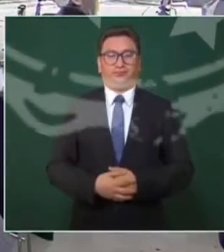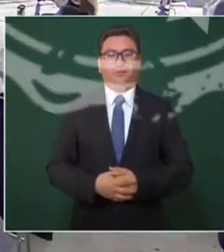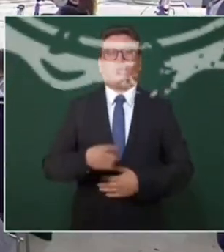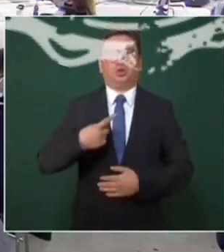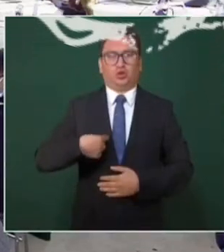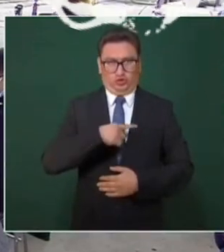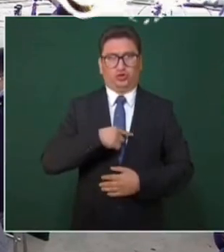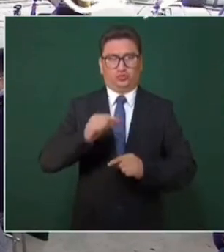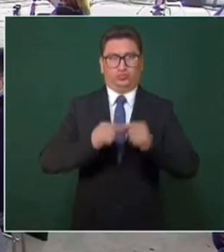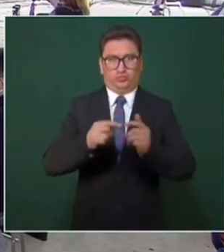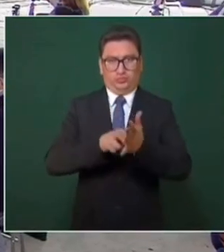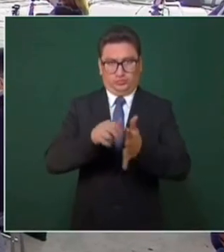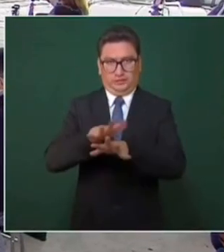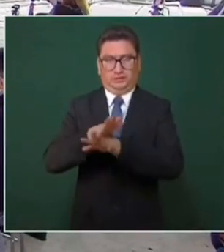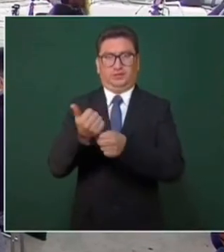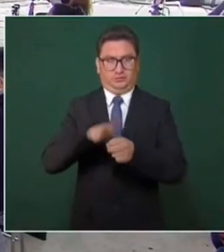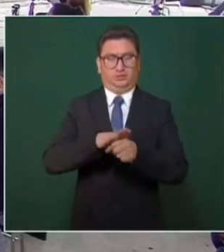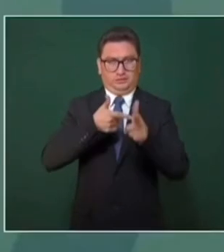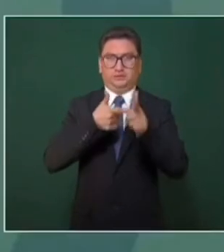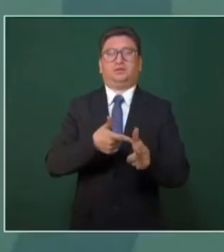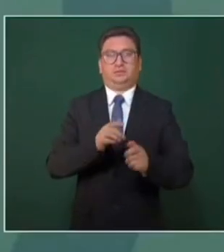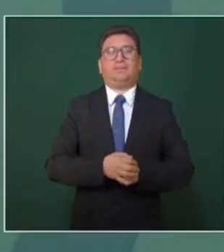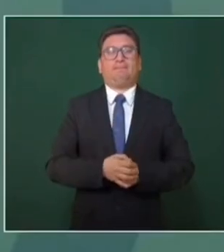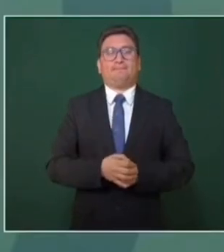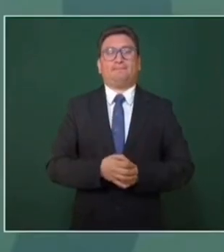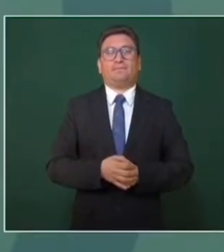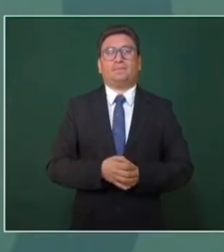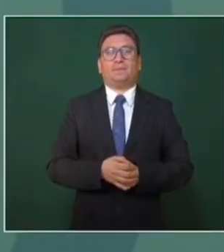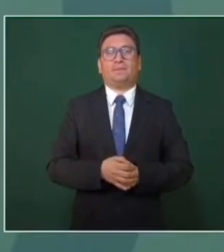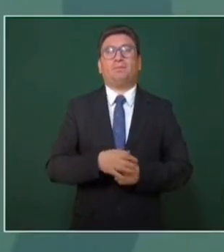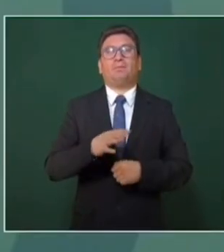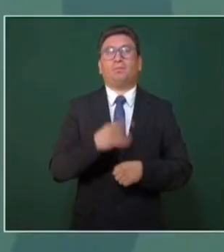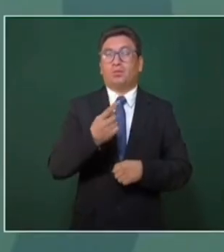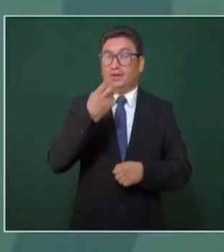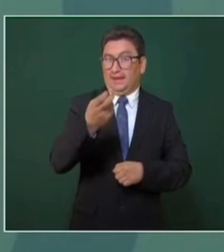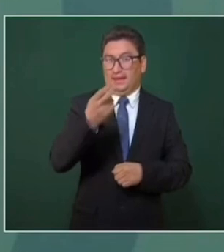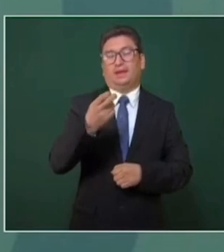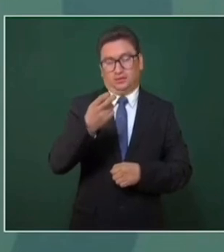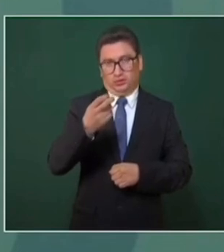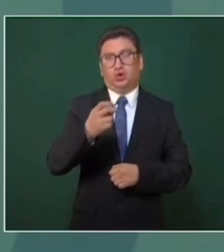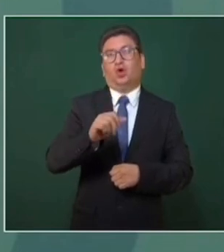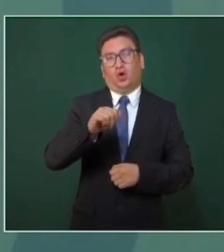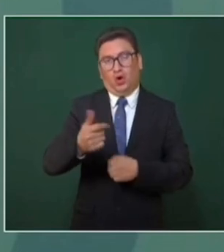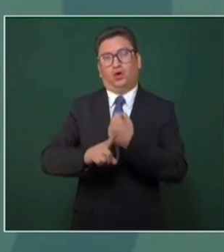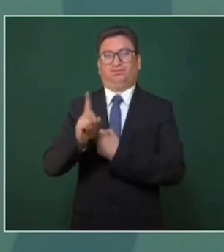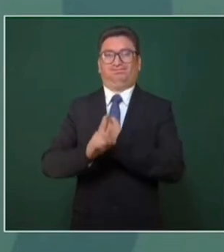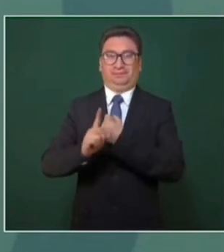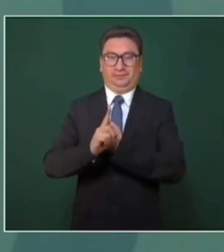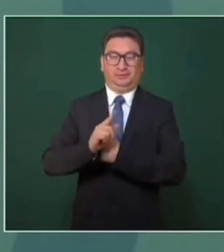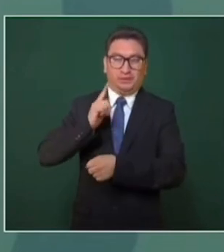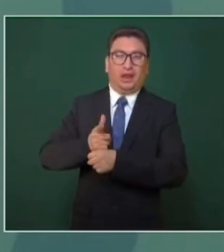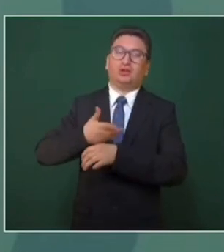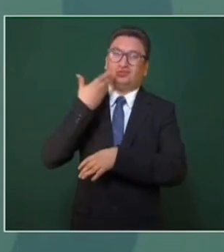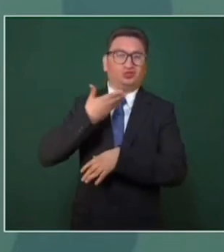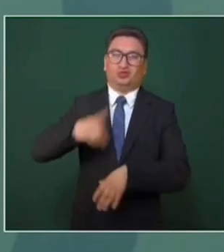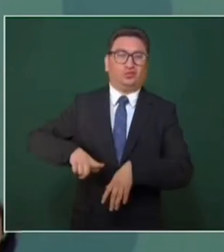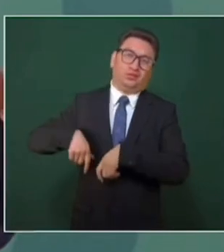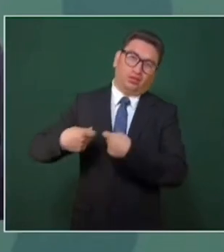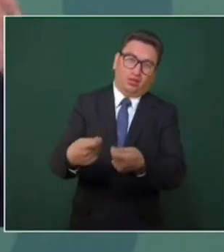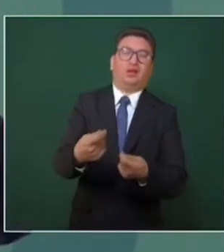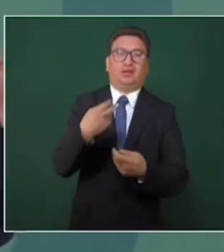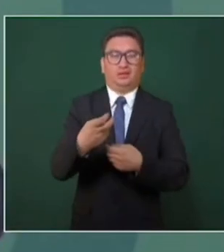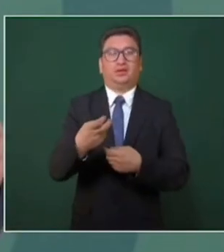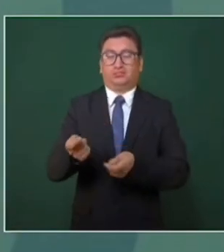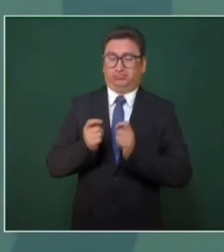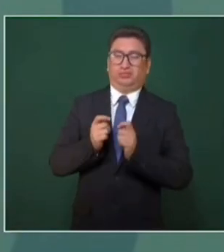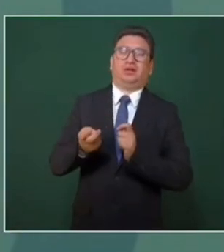Vamos a seguir llevando a cabo la reforma administrativa, porque ese era otro lastre que se heredó. Para